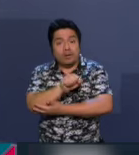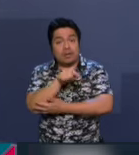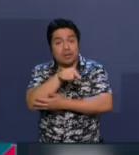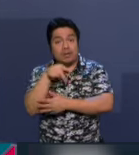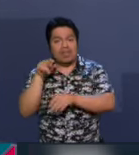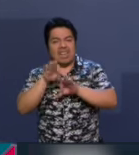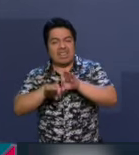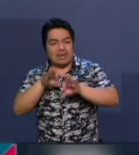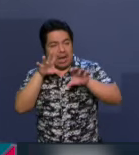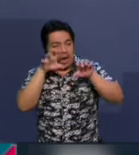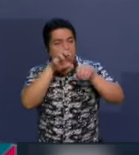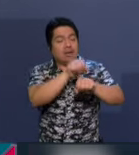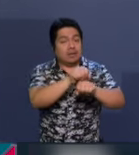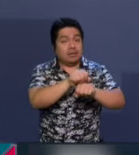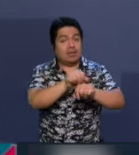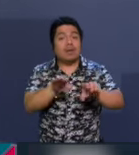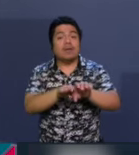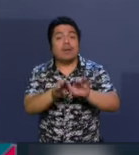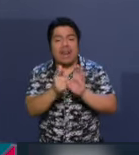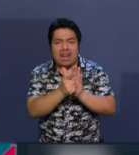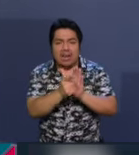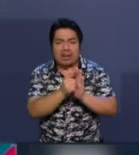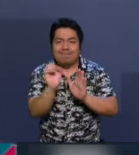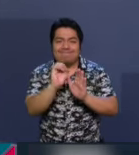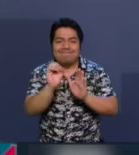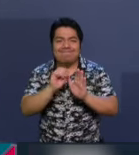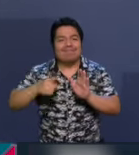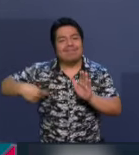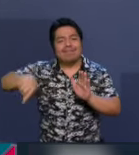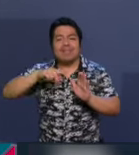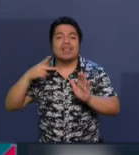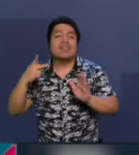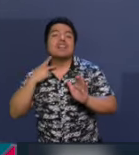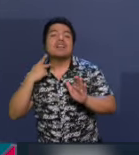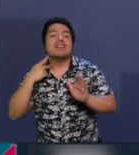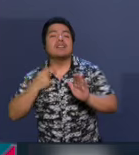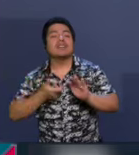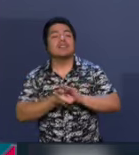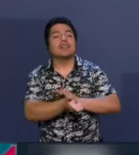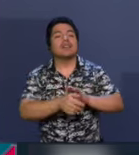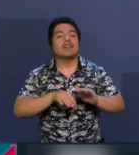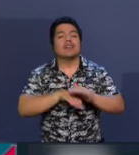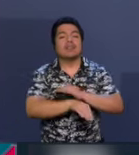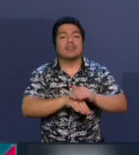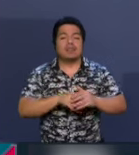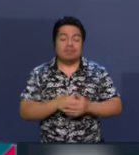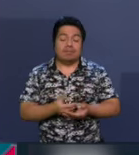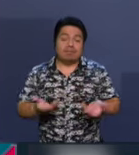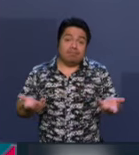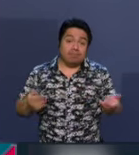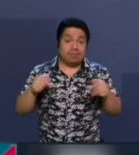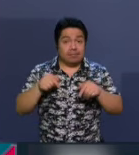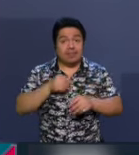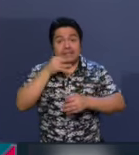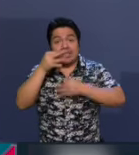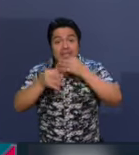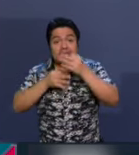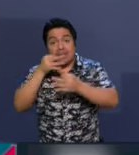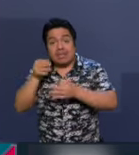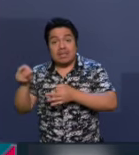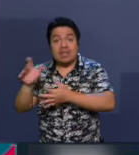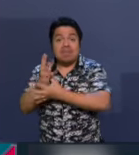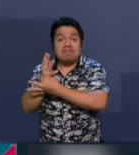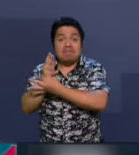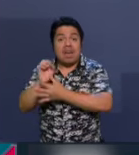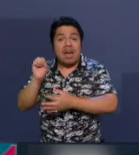detención contra Corral se hizo al margen de la ley con fines meramente políticos y no jurídicos. Aunque desde el noticiario que lo transmitió prácticamente